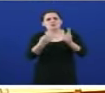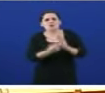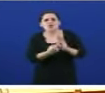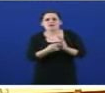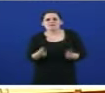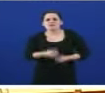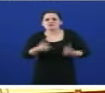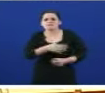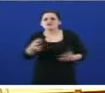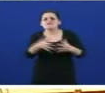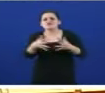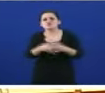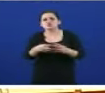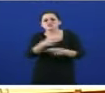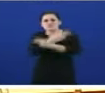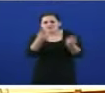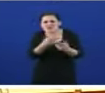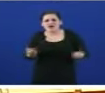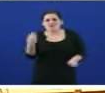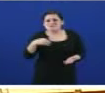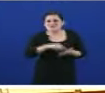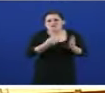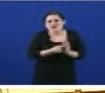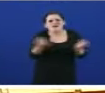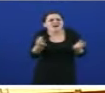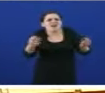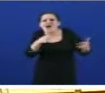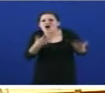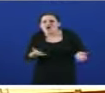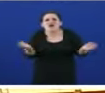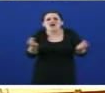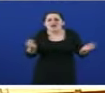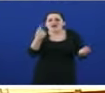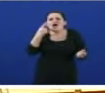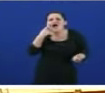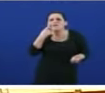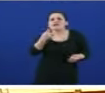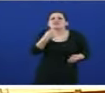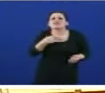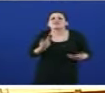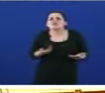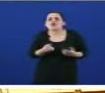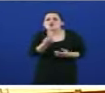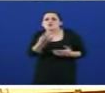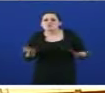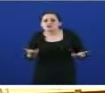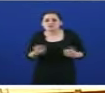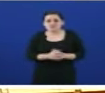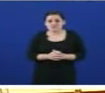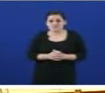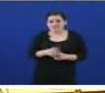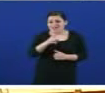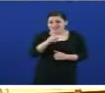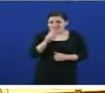infraestructuras públicas. Que quedou daquel vigoroso programa? Vayamos de novo as cifras. A licitación pública no último ano